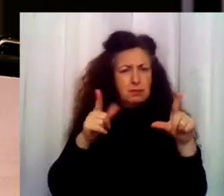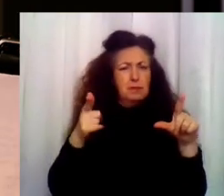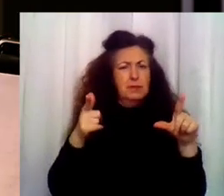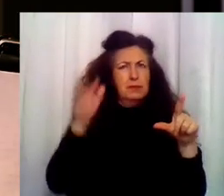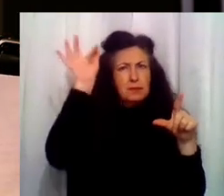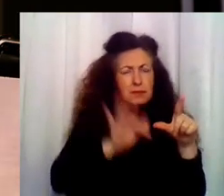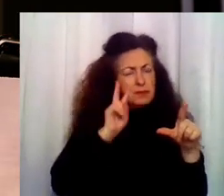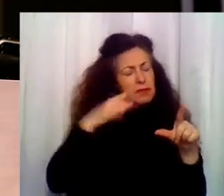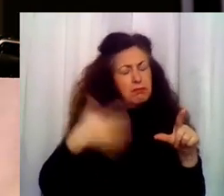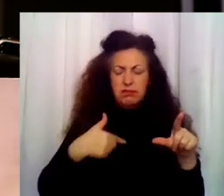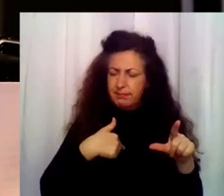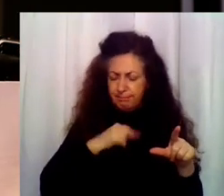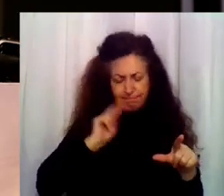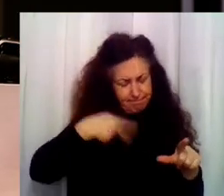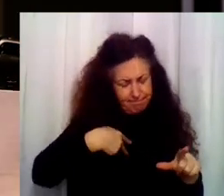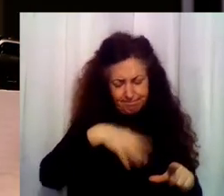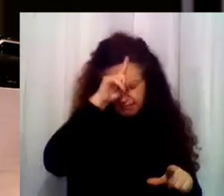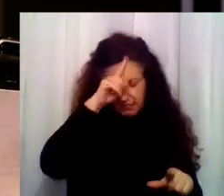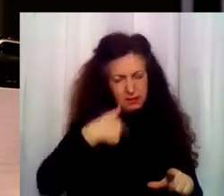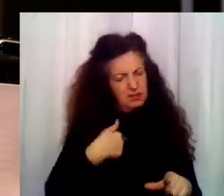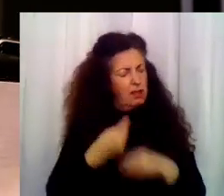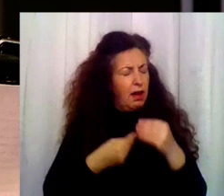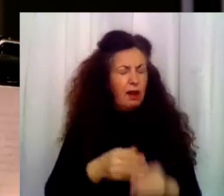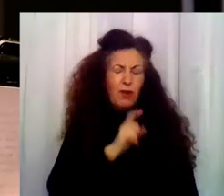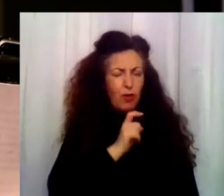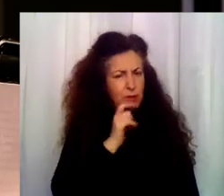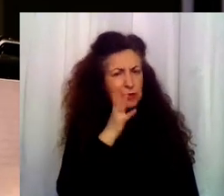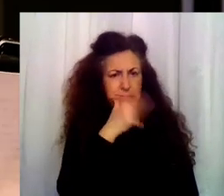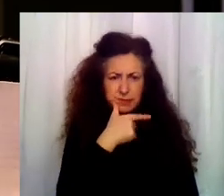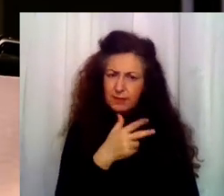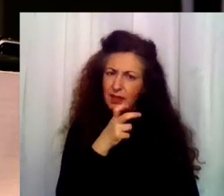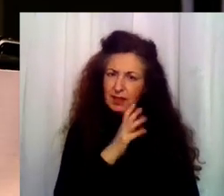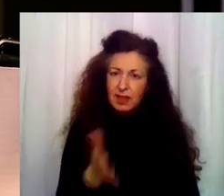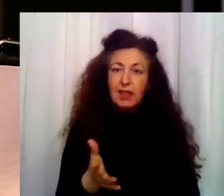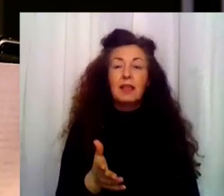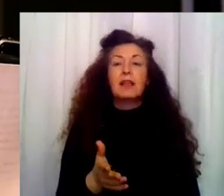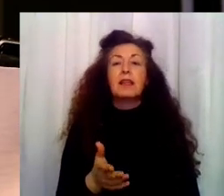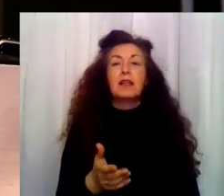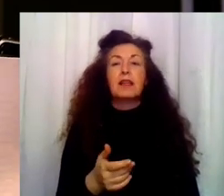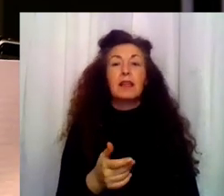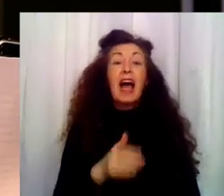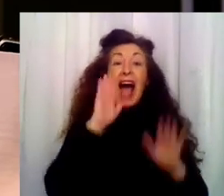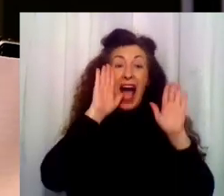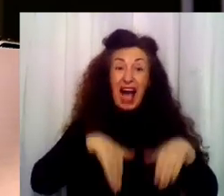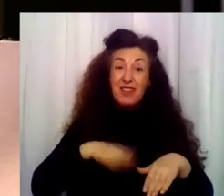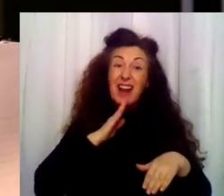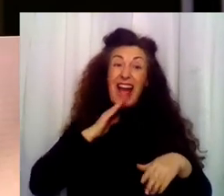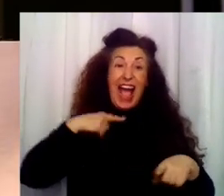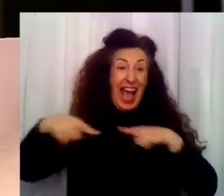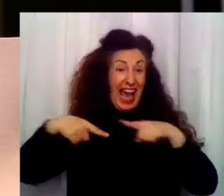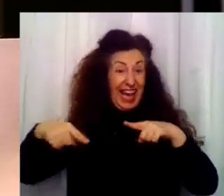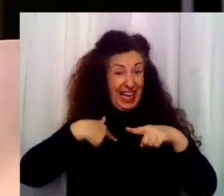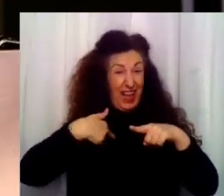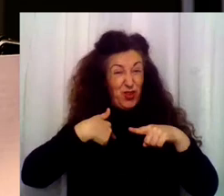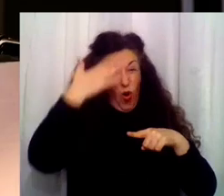No. Vaya huevazos que tuve, ¿eh? Vaya huevazos. Y luego aquí, al centro, me trajeron al encargado, ya lo sabéis. Y le dije,